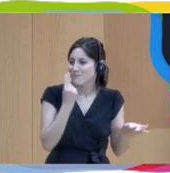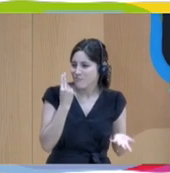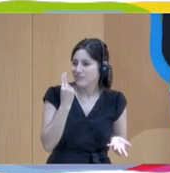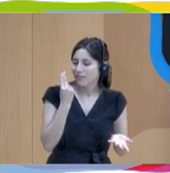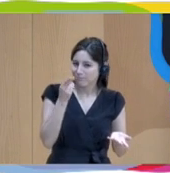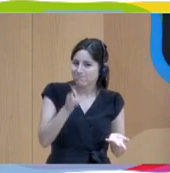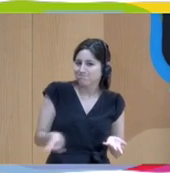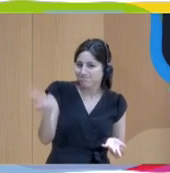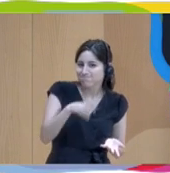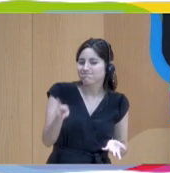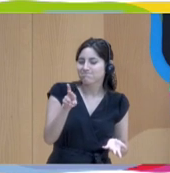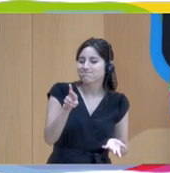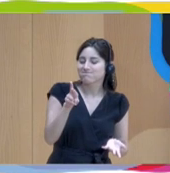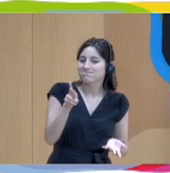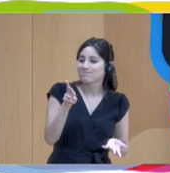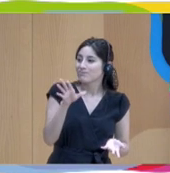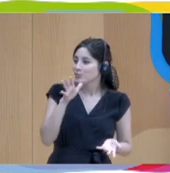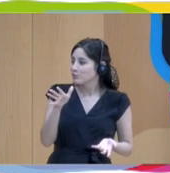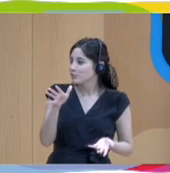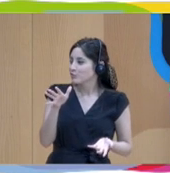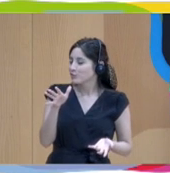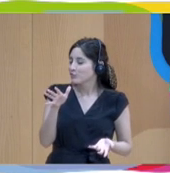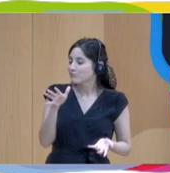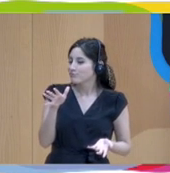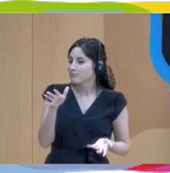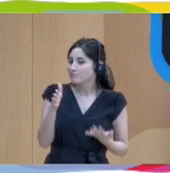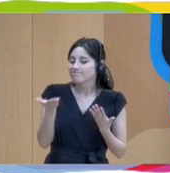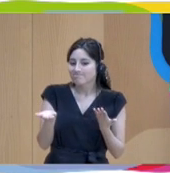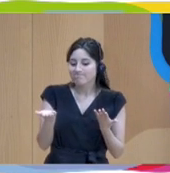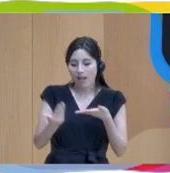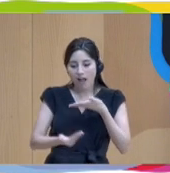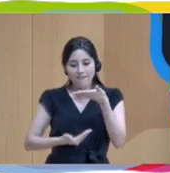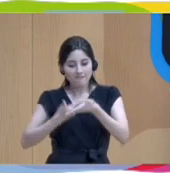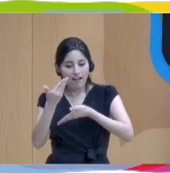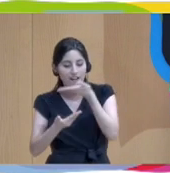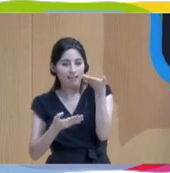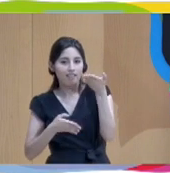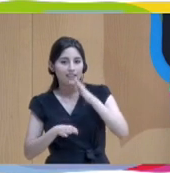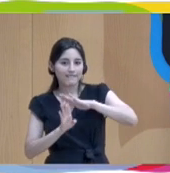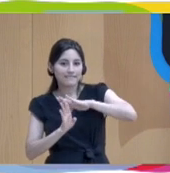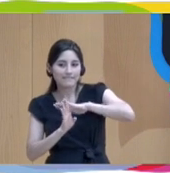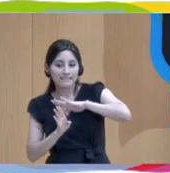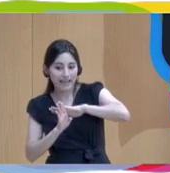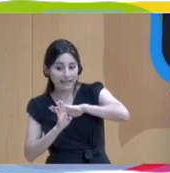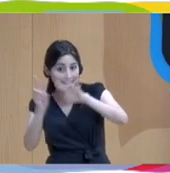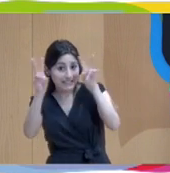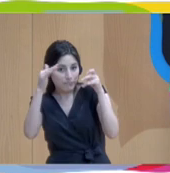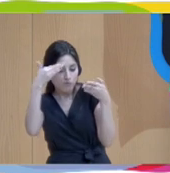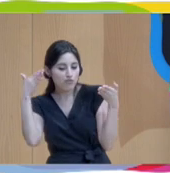tenemos con seguir avanzando en este enfoque.